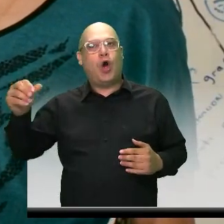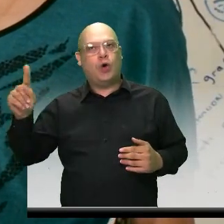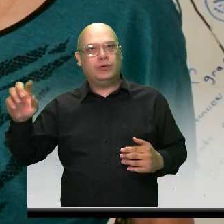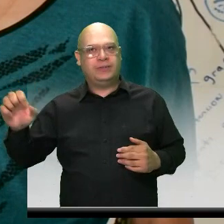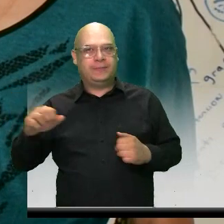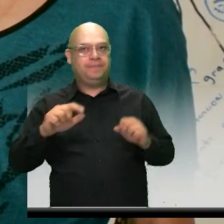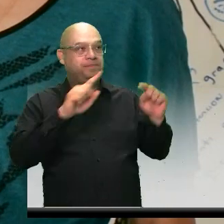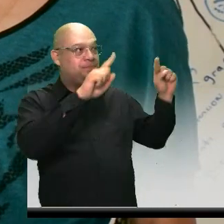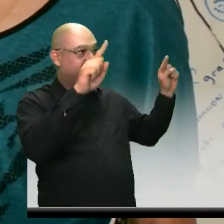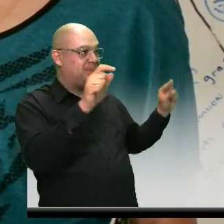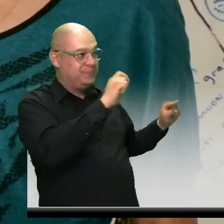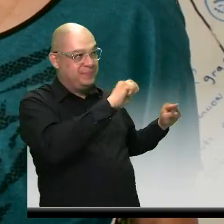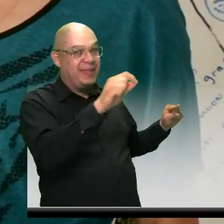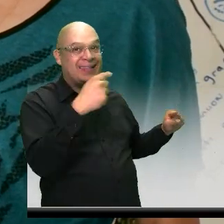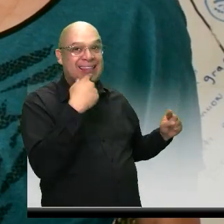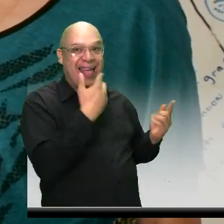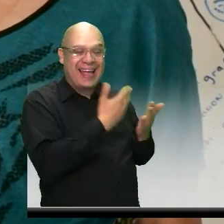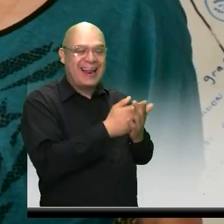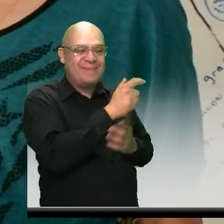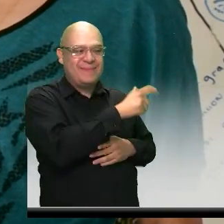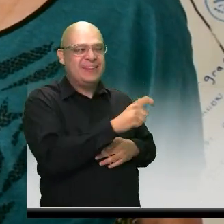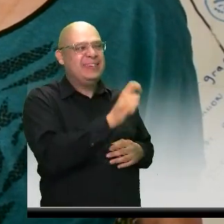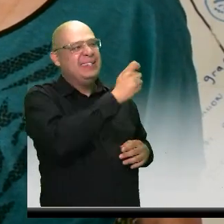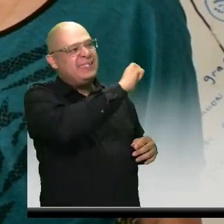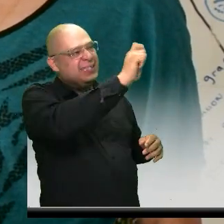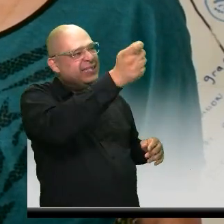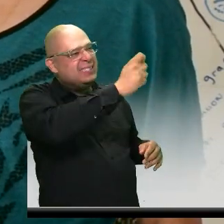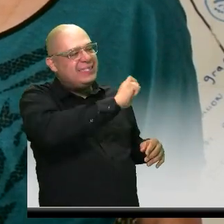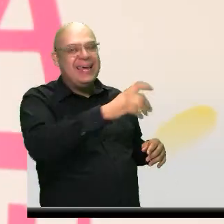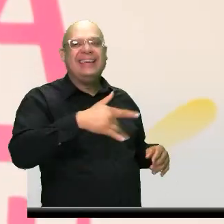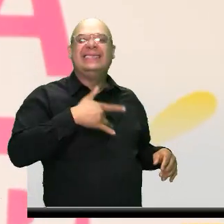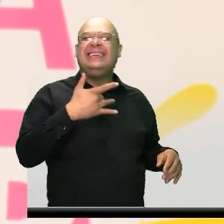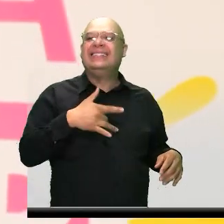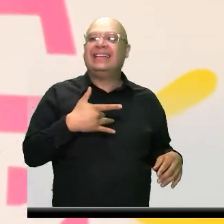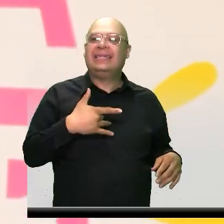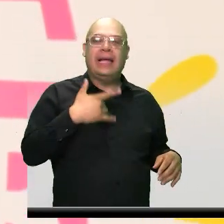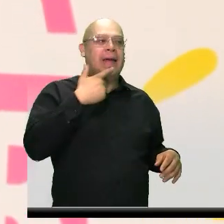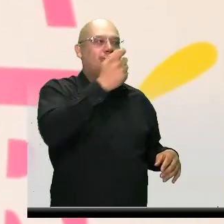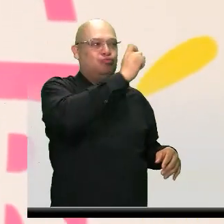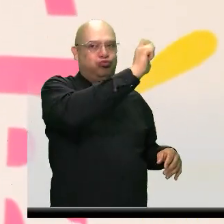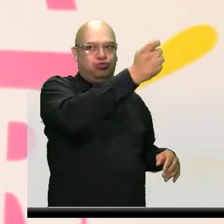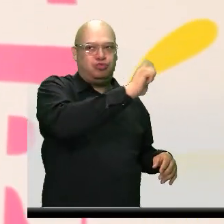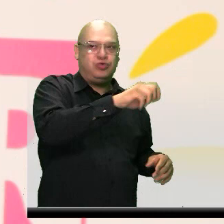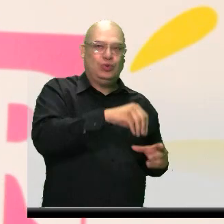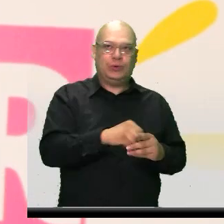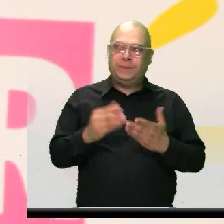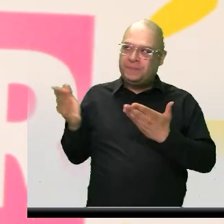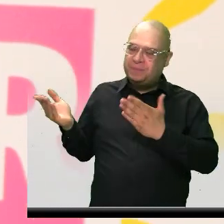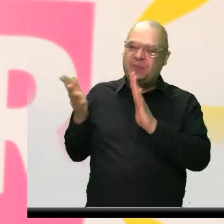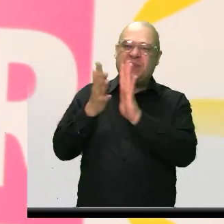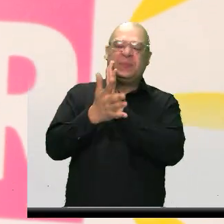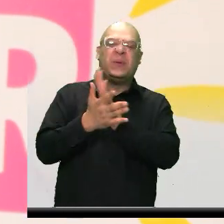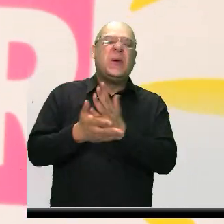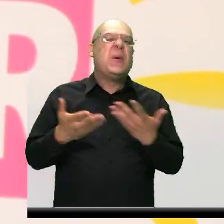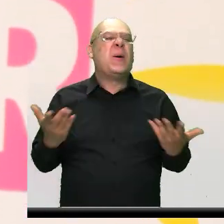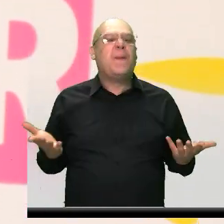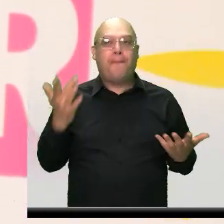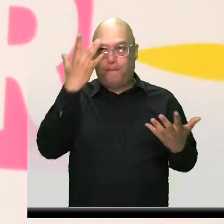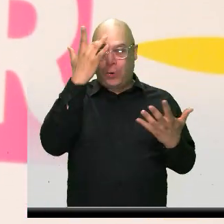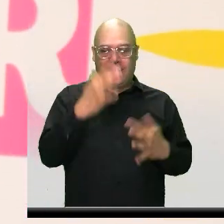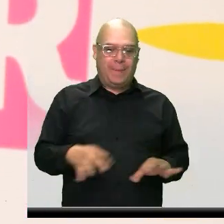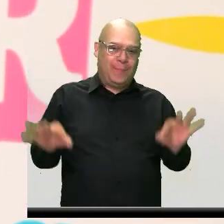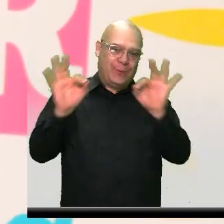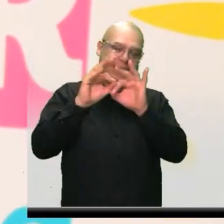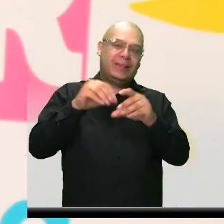donde diferentes ciudadanos nos han expresado cómo se han sentido en el proceso del CIAP. Cuéntanos, María Elena, por qué ha sido importante para ti esta